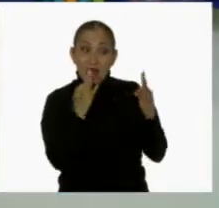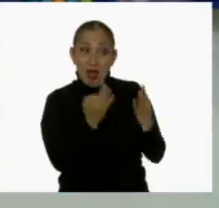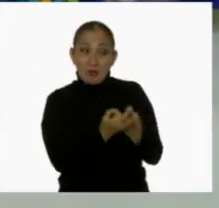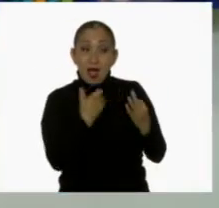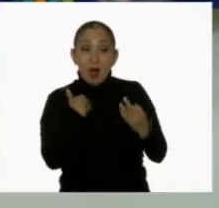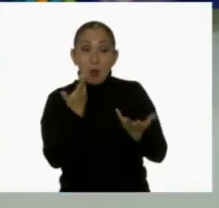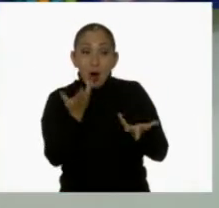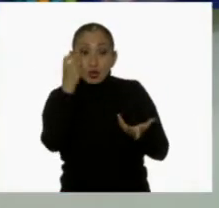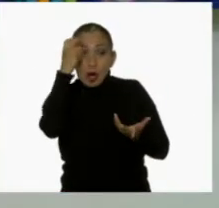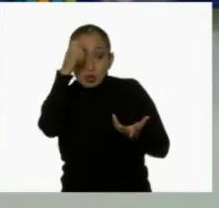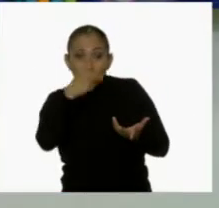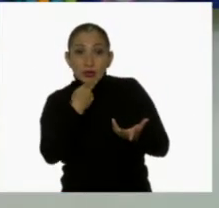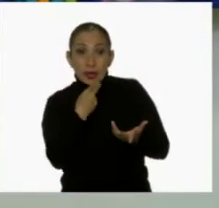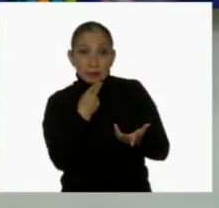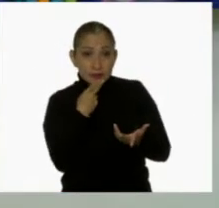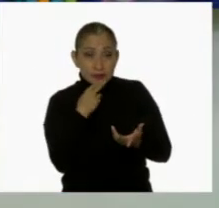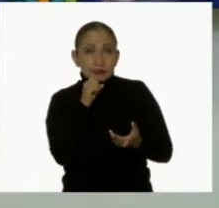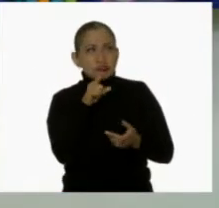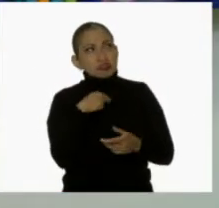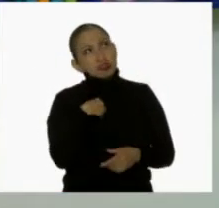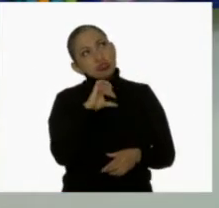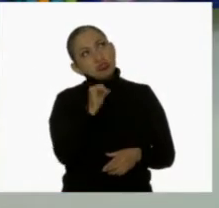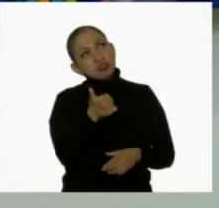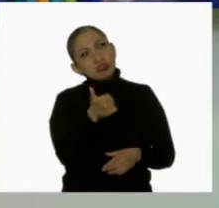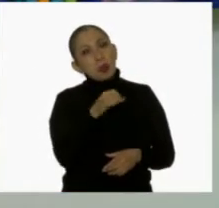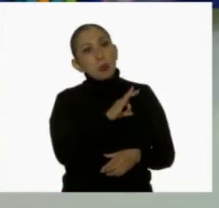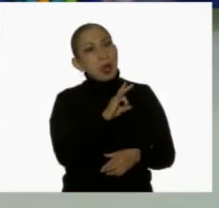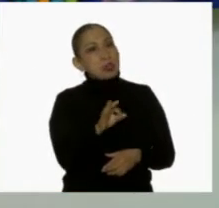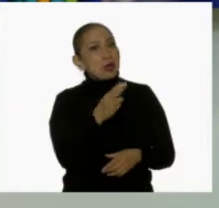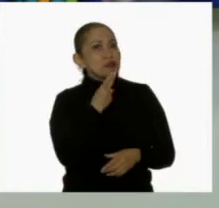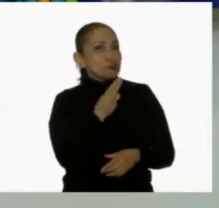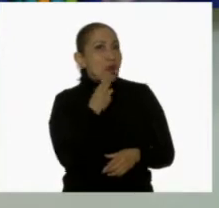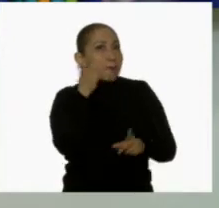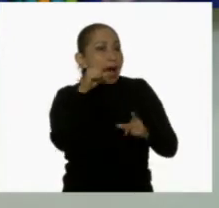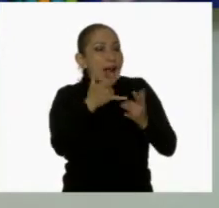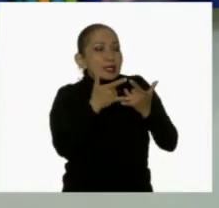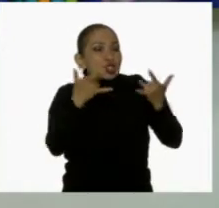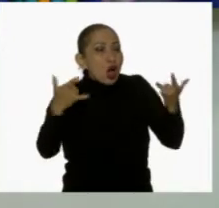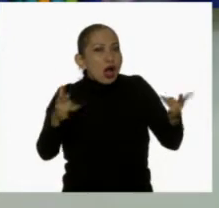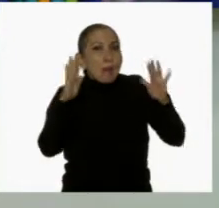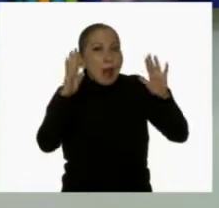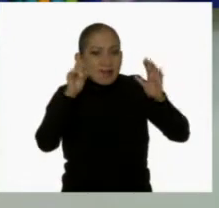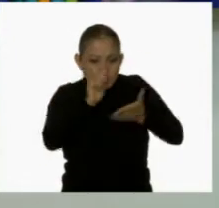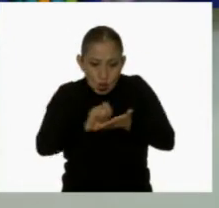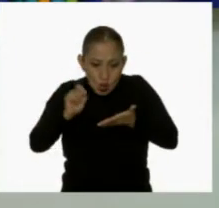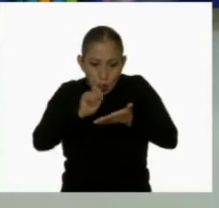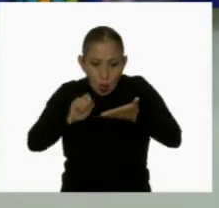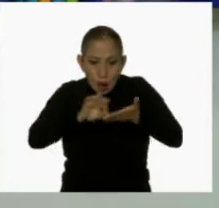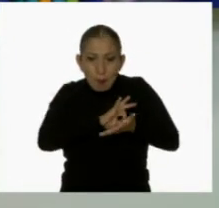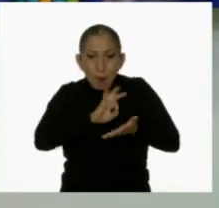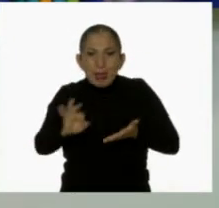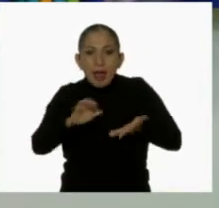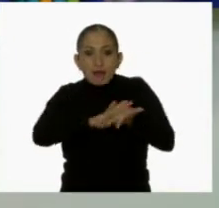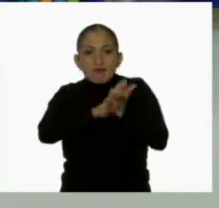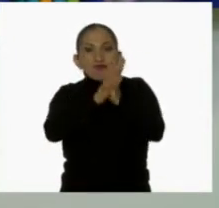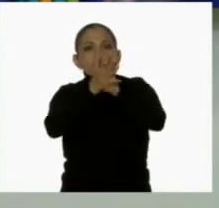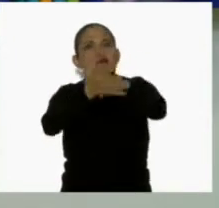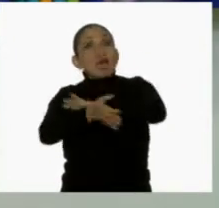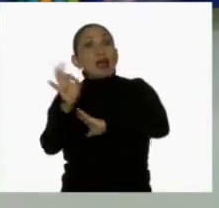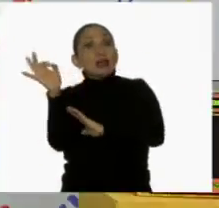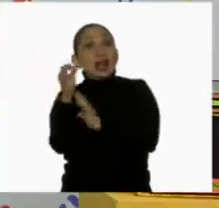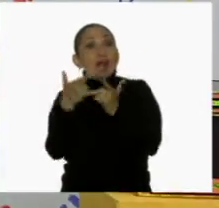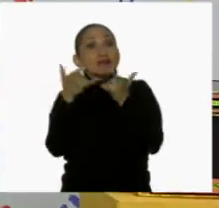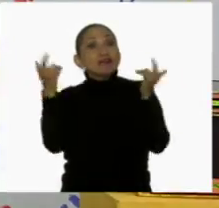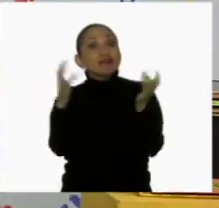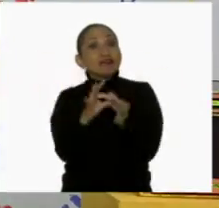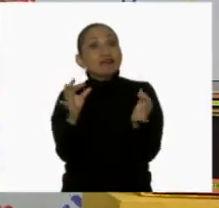ocupar nuestros sueños. También se me ocurre que puede servirnos para crear historias fantásticas que se puedan convertir incluso en